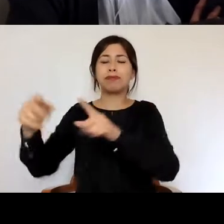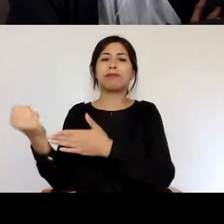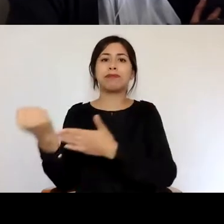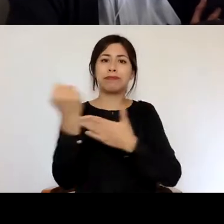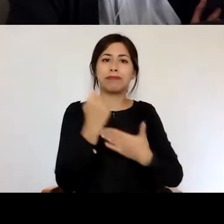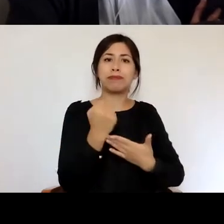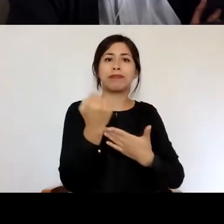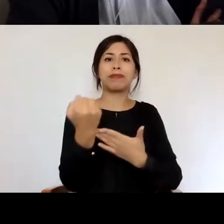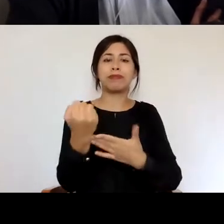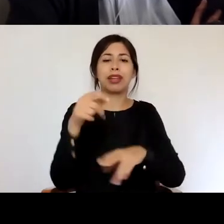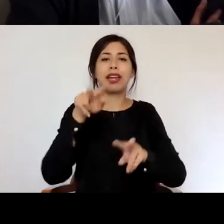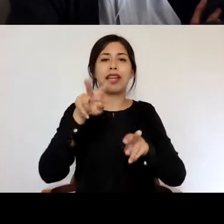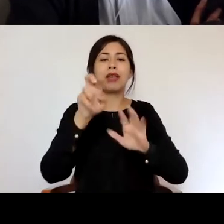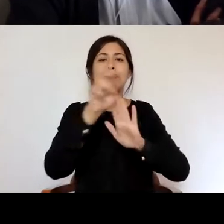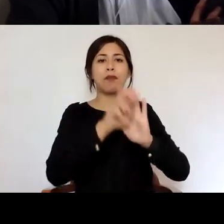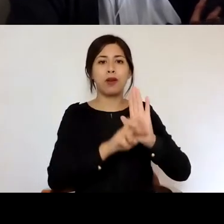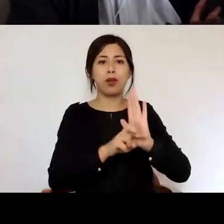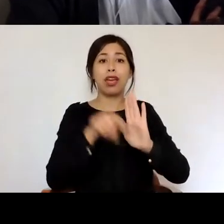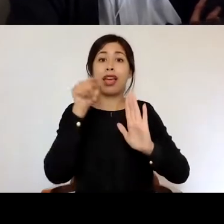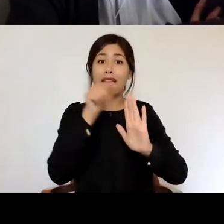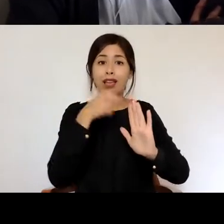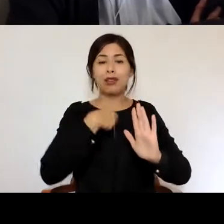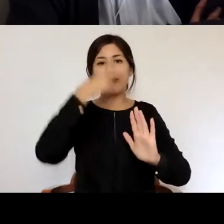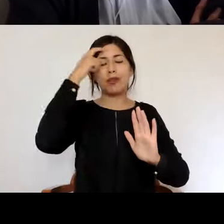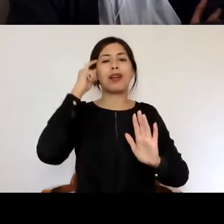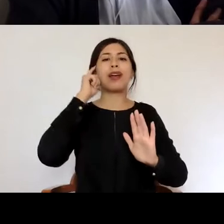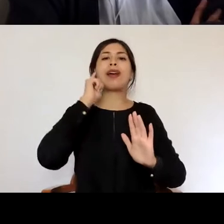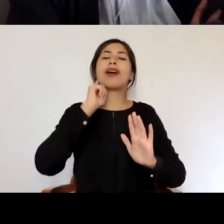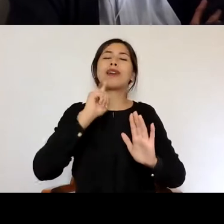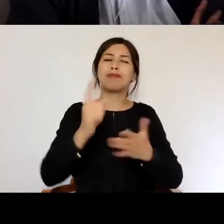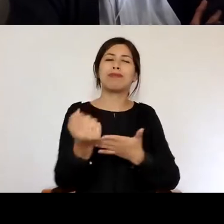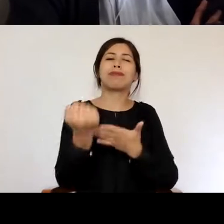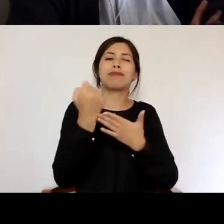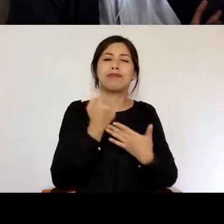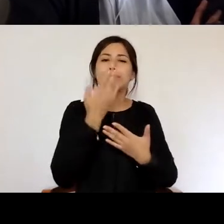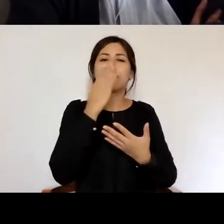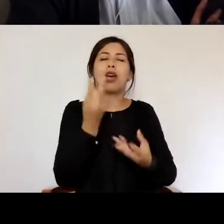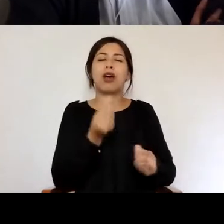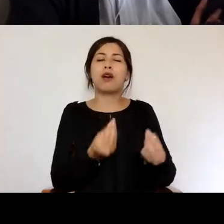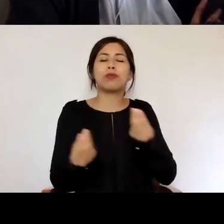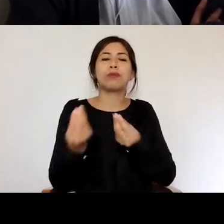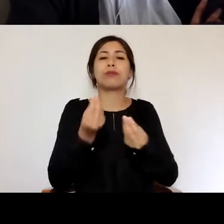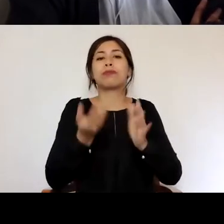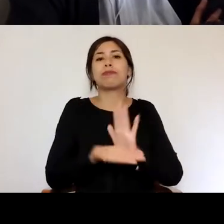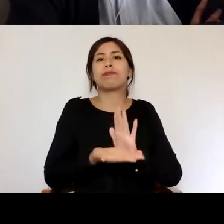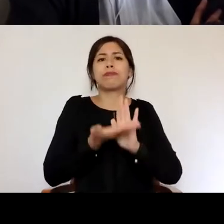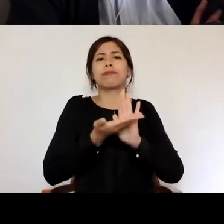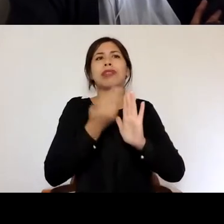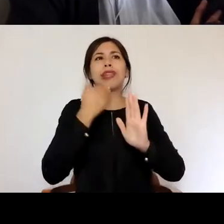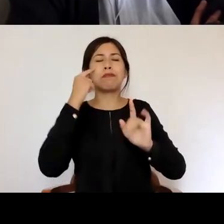proyectos eso creo que nos va enriqueciendo nos va abriendo hacia nuevos horizontes así que